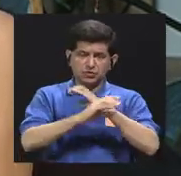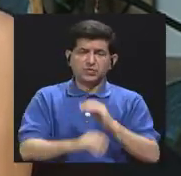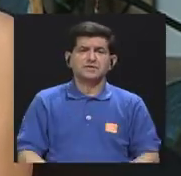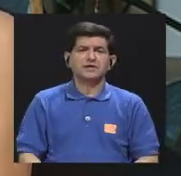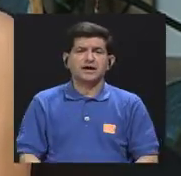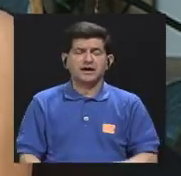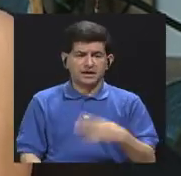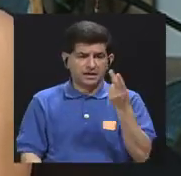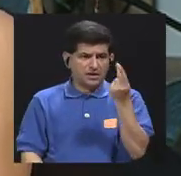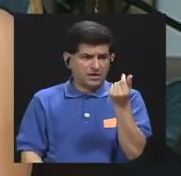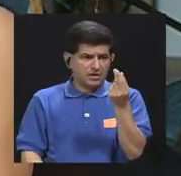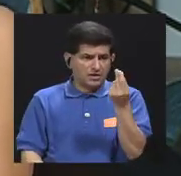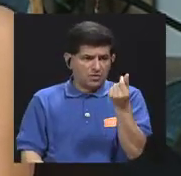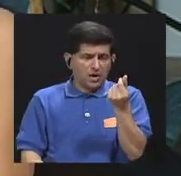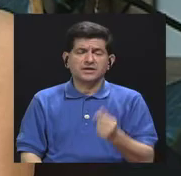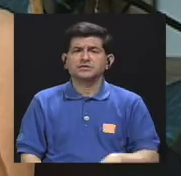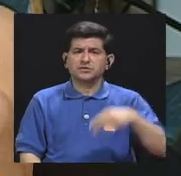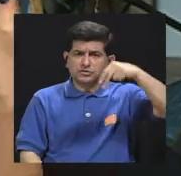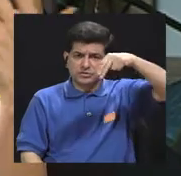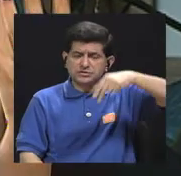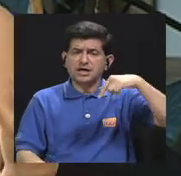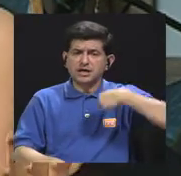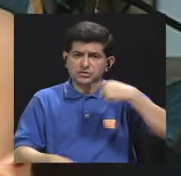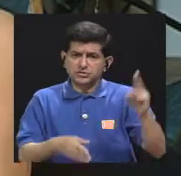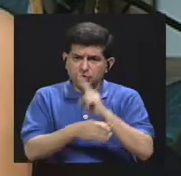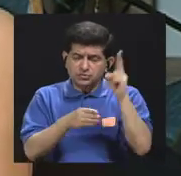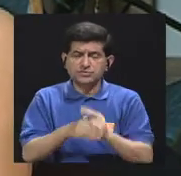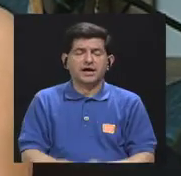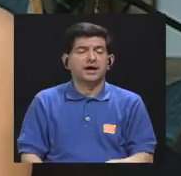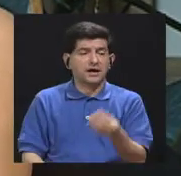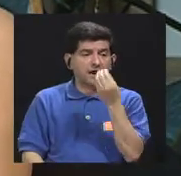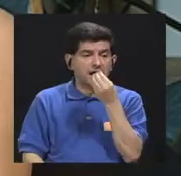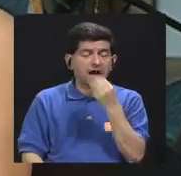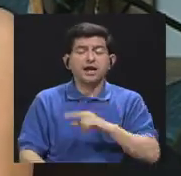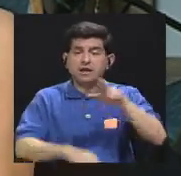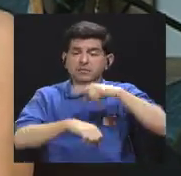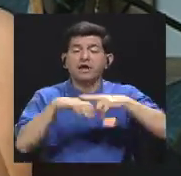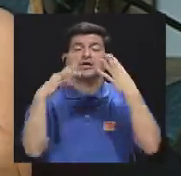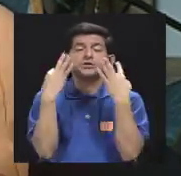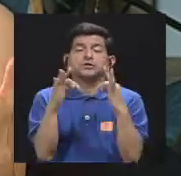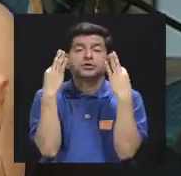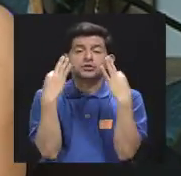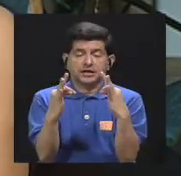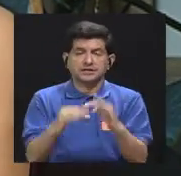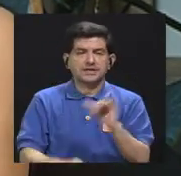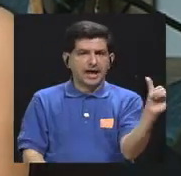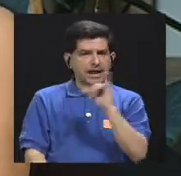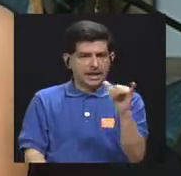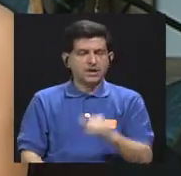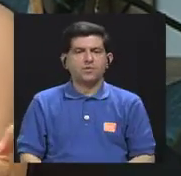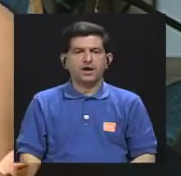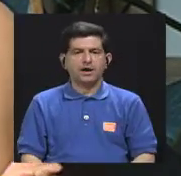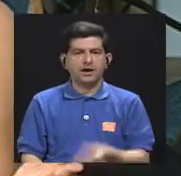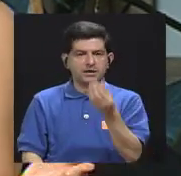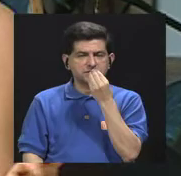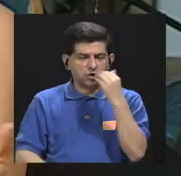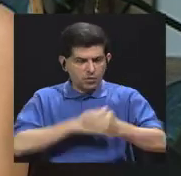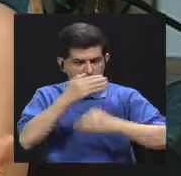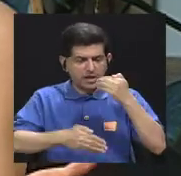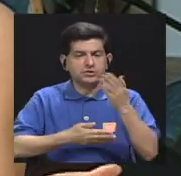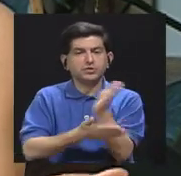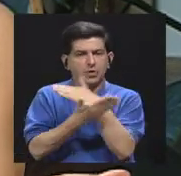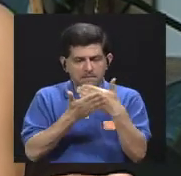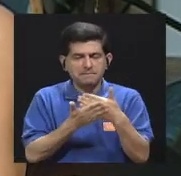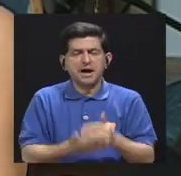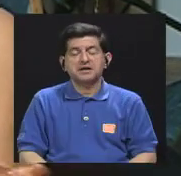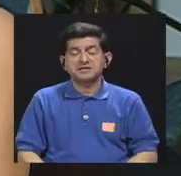cantidad de sodio que yo consumo siempre tratar de buscar alimentos naturales y si igual los alimentos procesados son